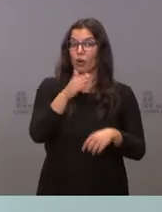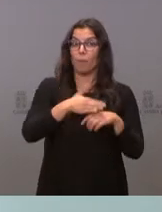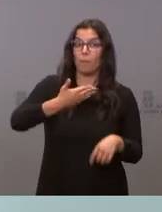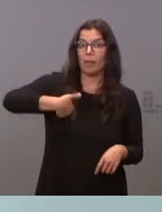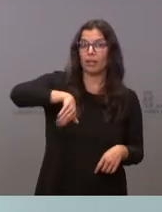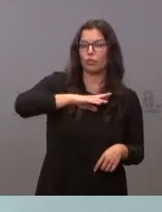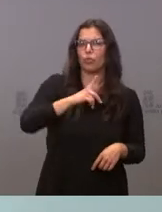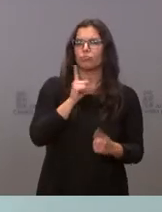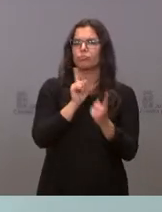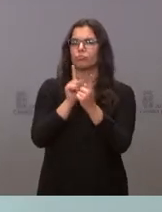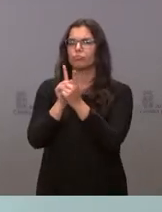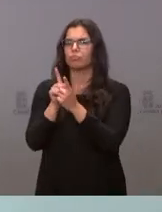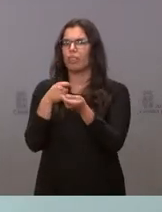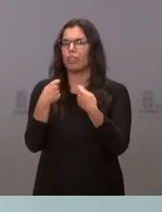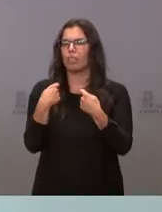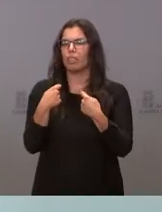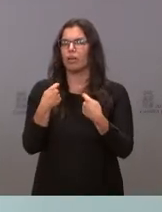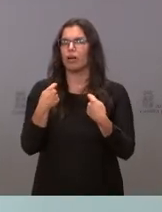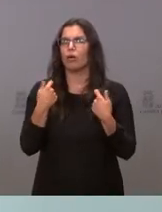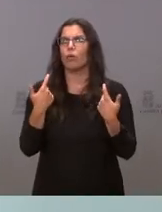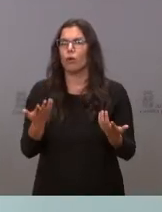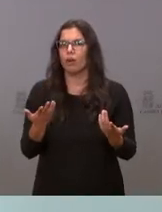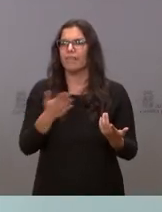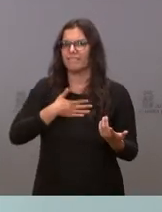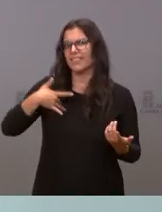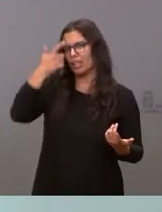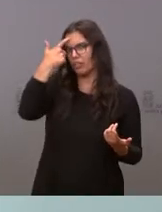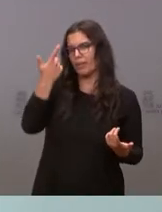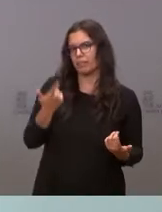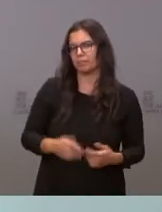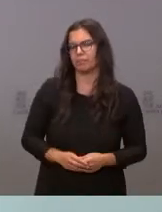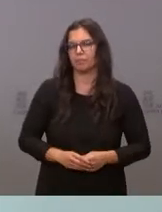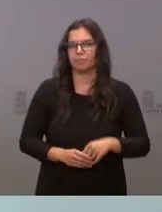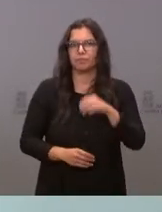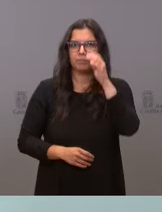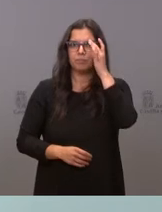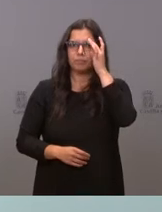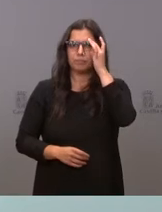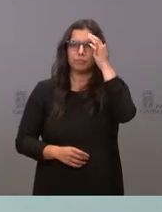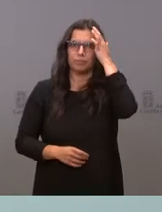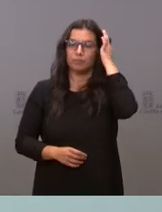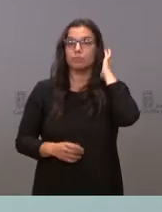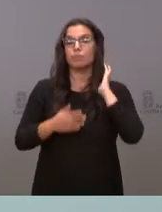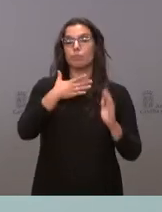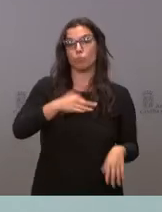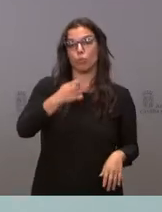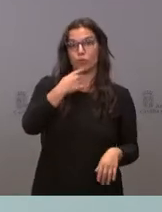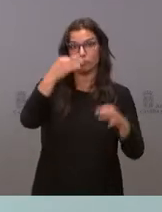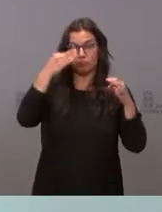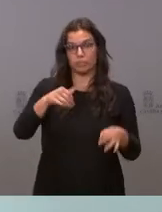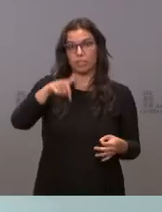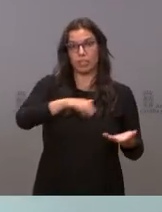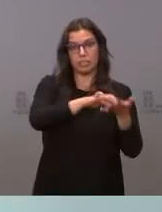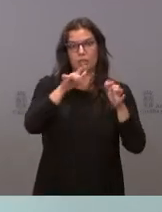recuperación en todas las reuniones bilaterales. Y puedo decir que en Castilla y León estamos